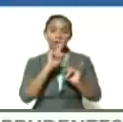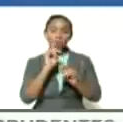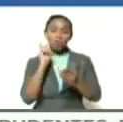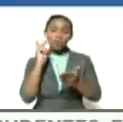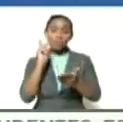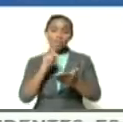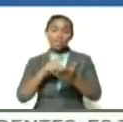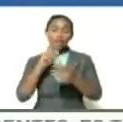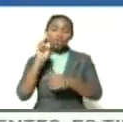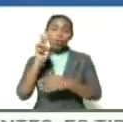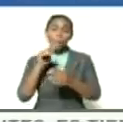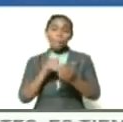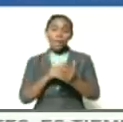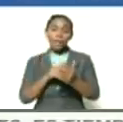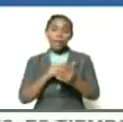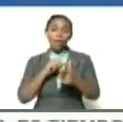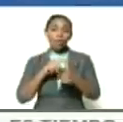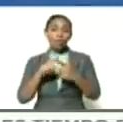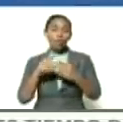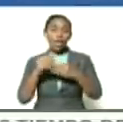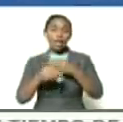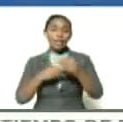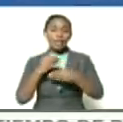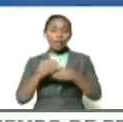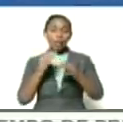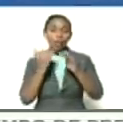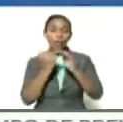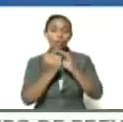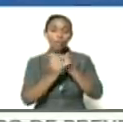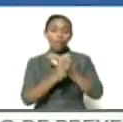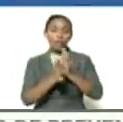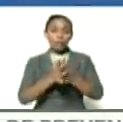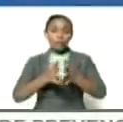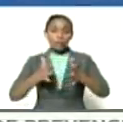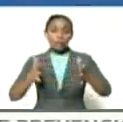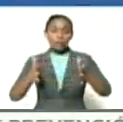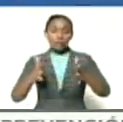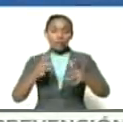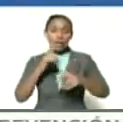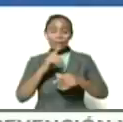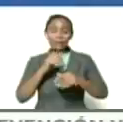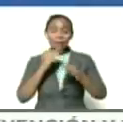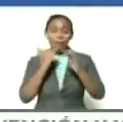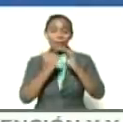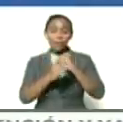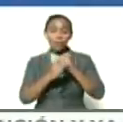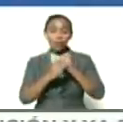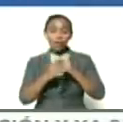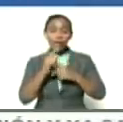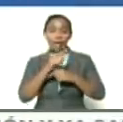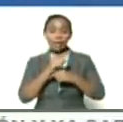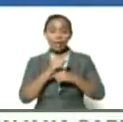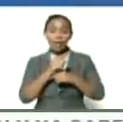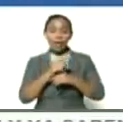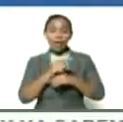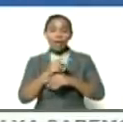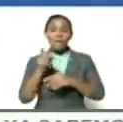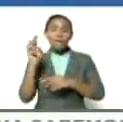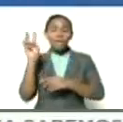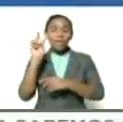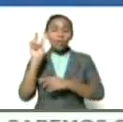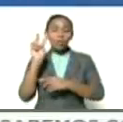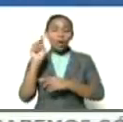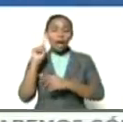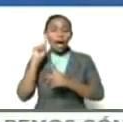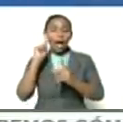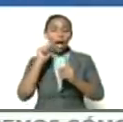2000 entonces creamos un buzón un camión grandísimo que era un buzón gigante y se fue por Venezuela hacia el oriente